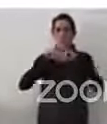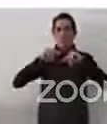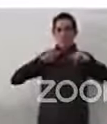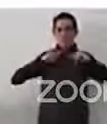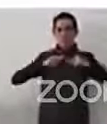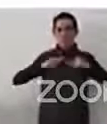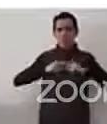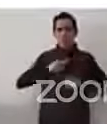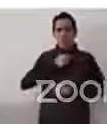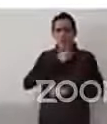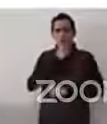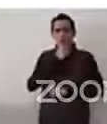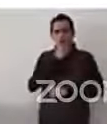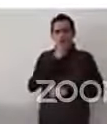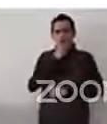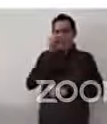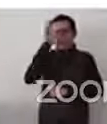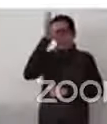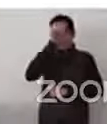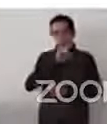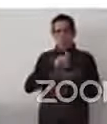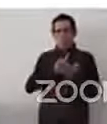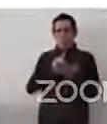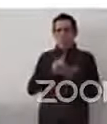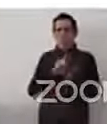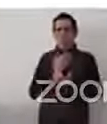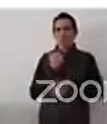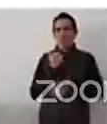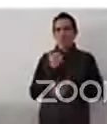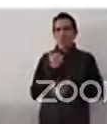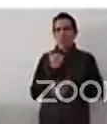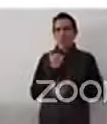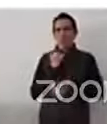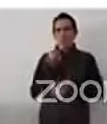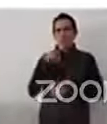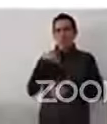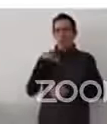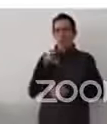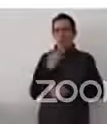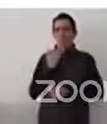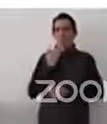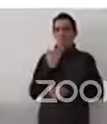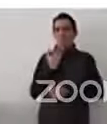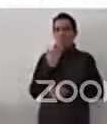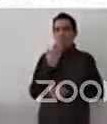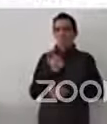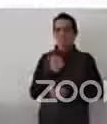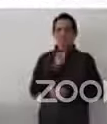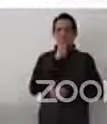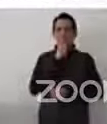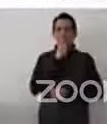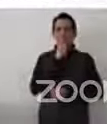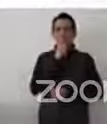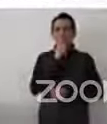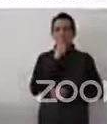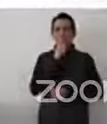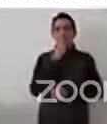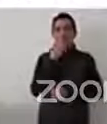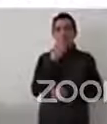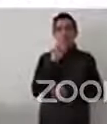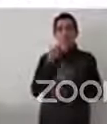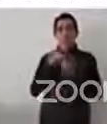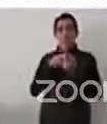marco de la ONU. Esto, siguiente, esto es algo que existe en la OEA, nada más,